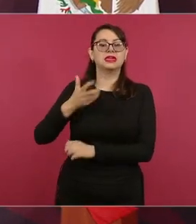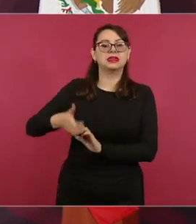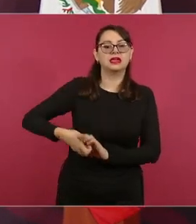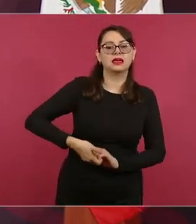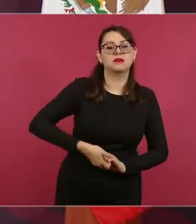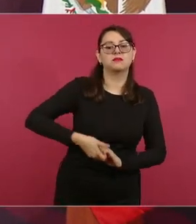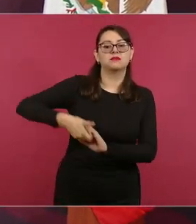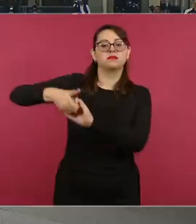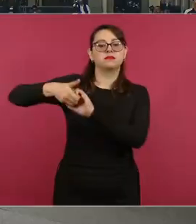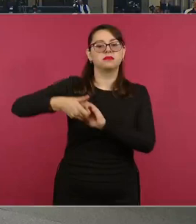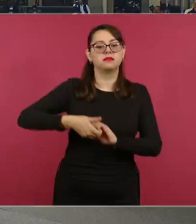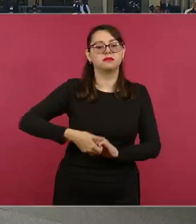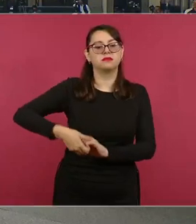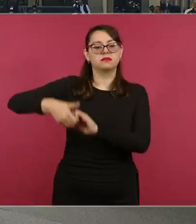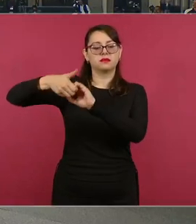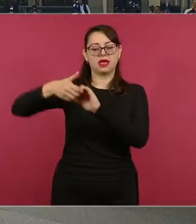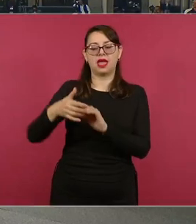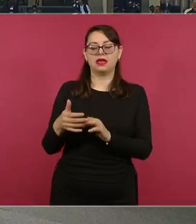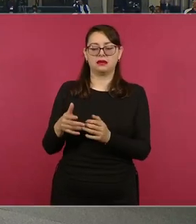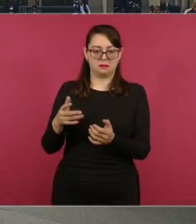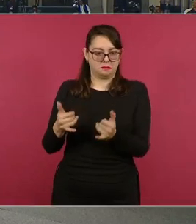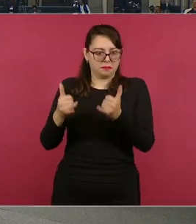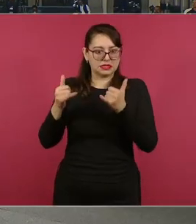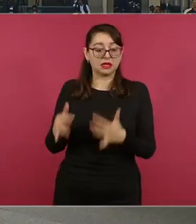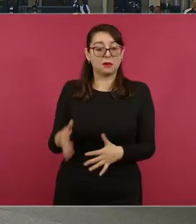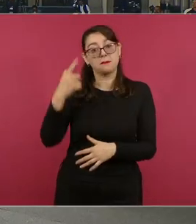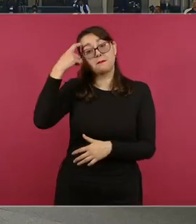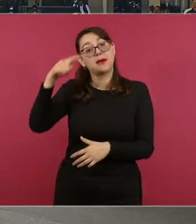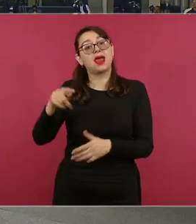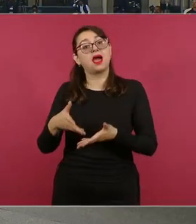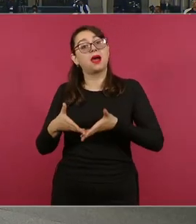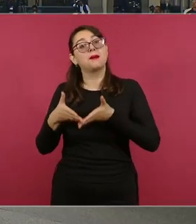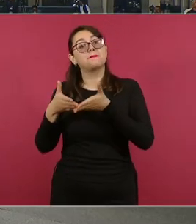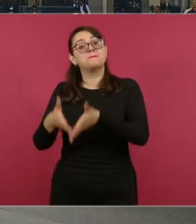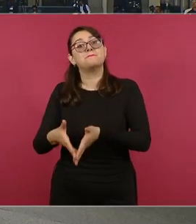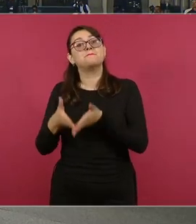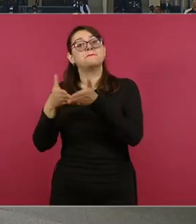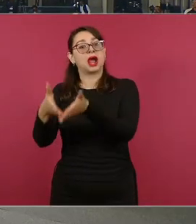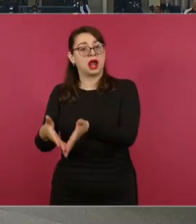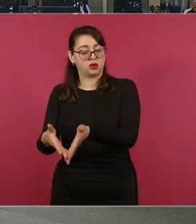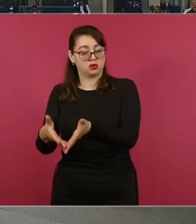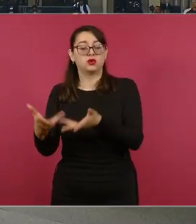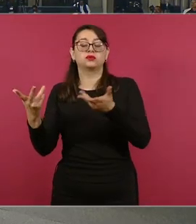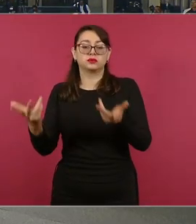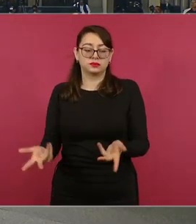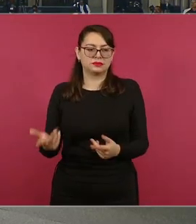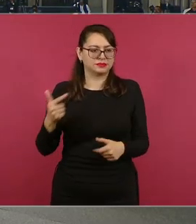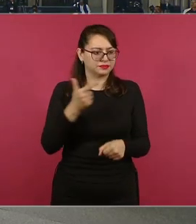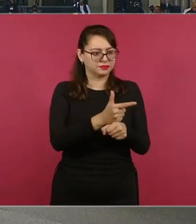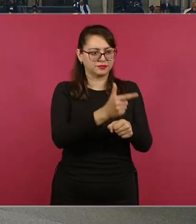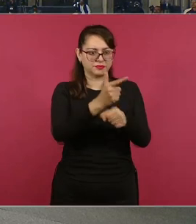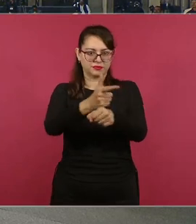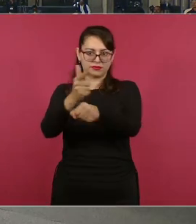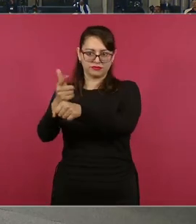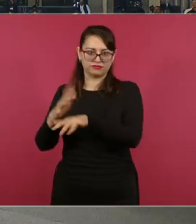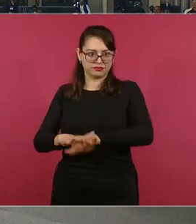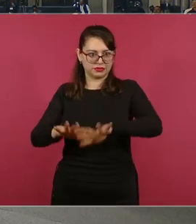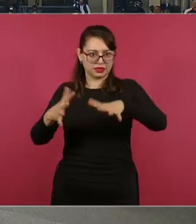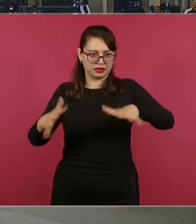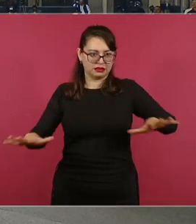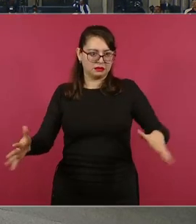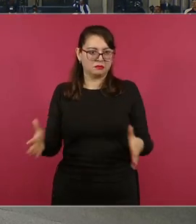aproximadamente de levante de 10 toneladas. Vamos a empezar a recuperar algunas embarcaciones.